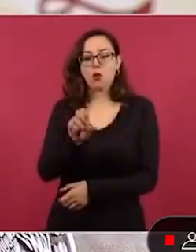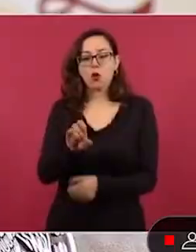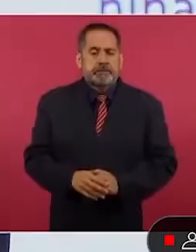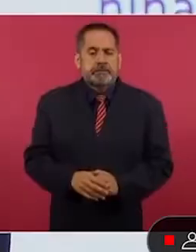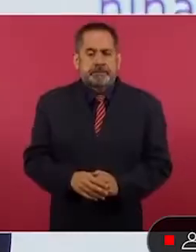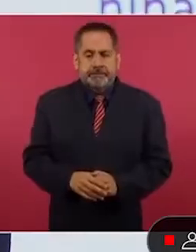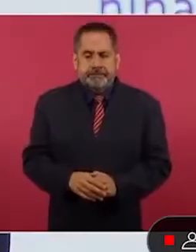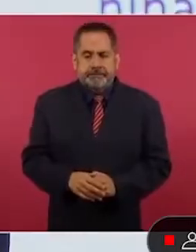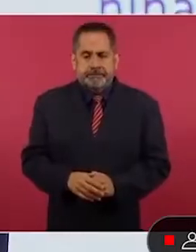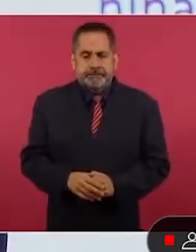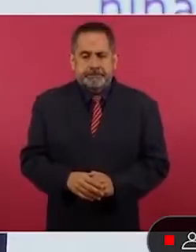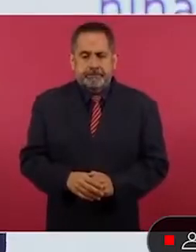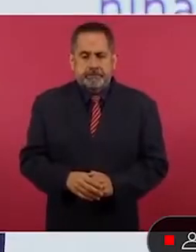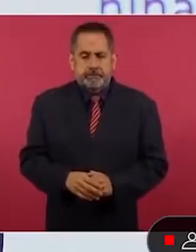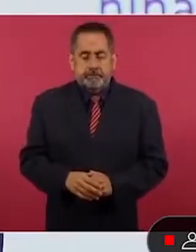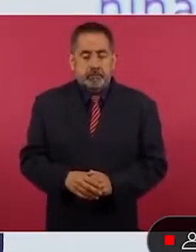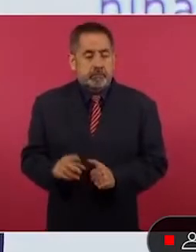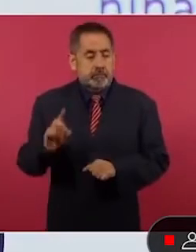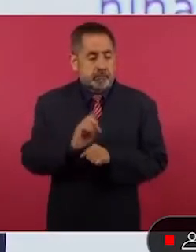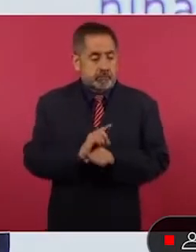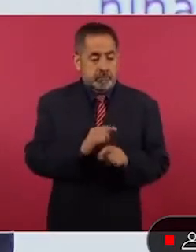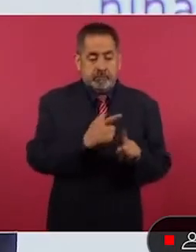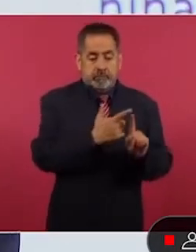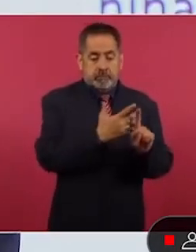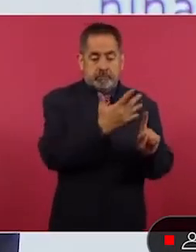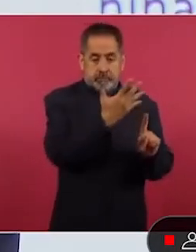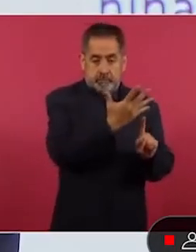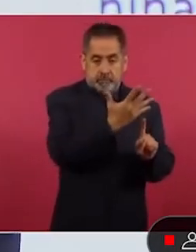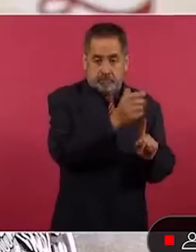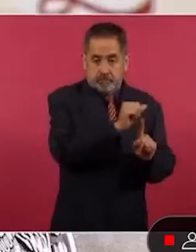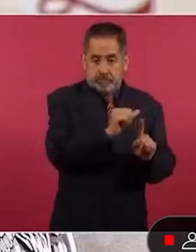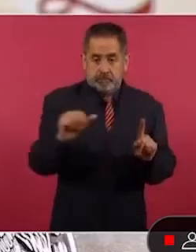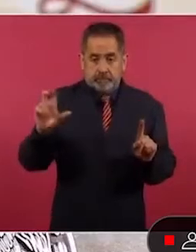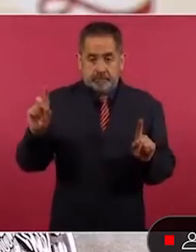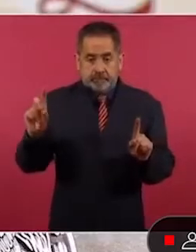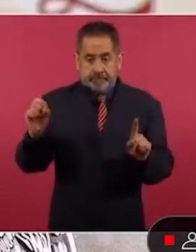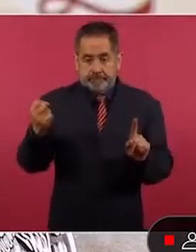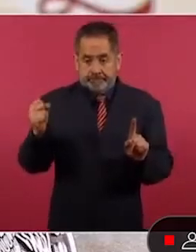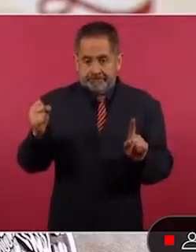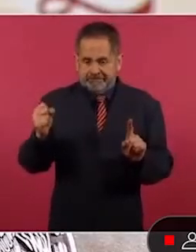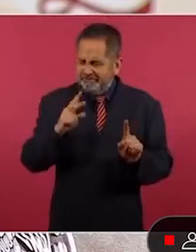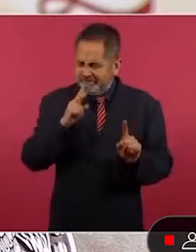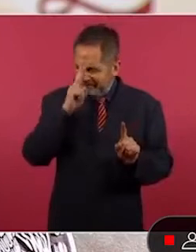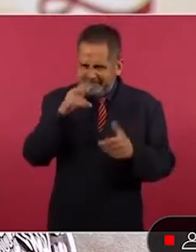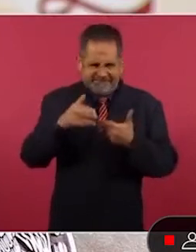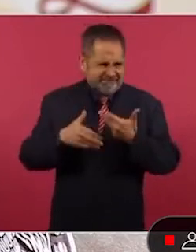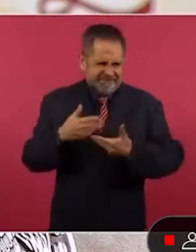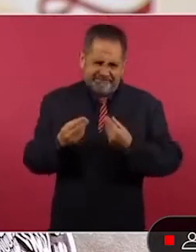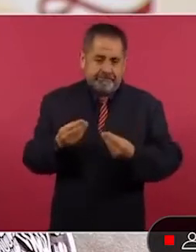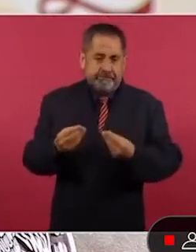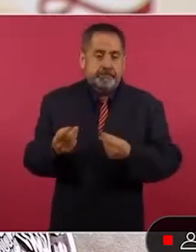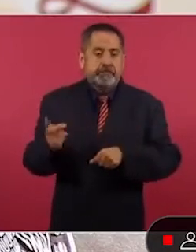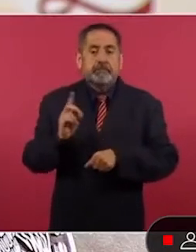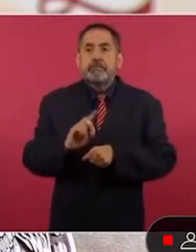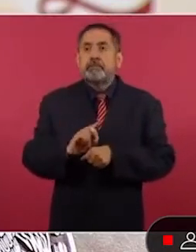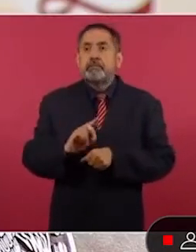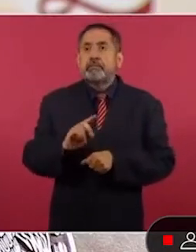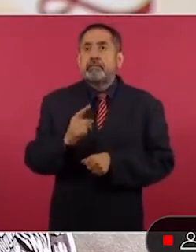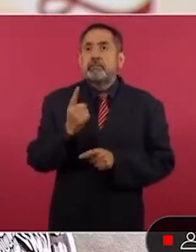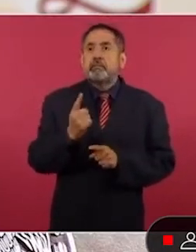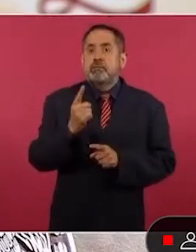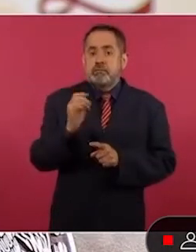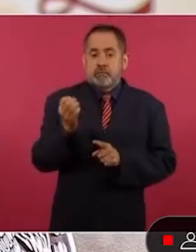Polio estaremos del 5 al 30 de septiembre con una fase intensiva, posteriormente del primero de octubre al